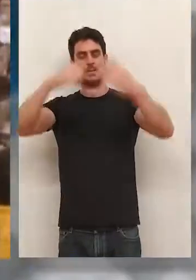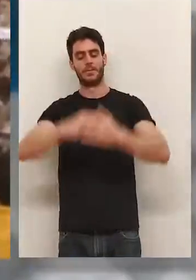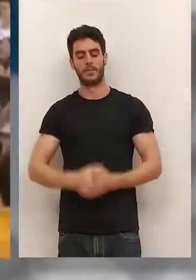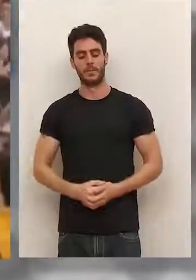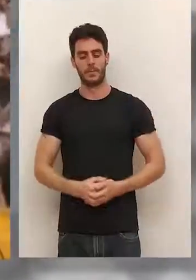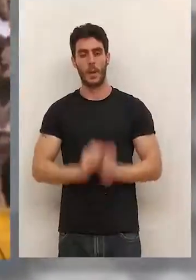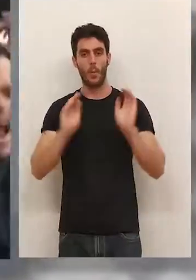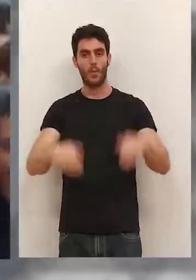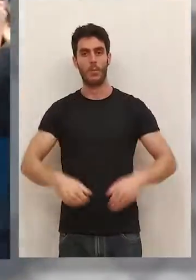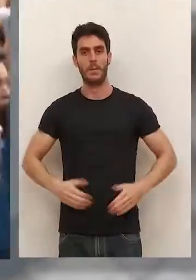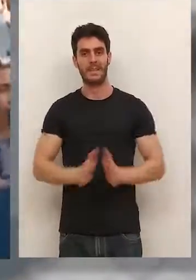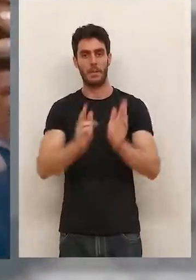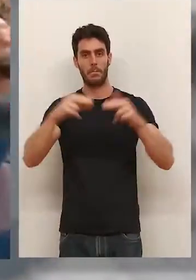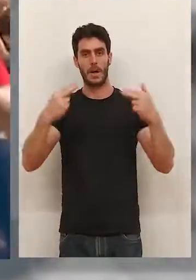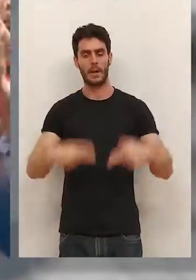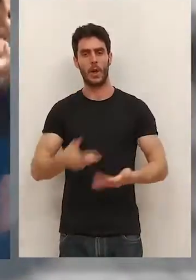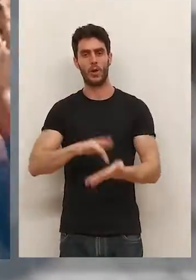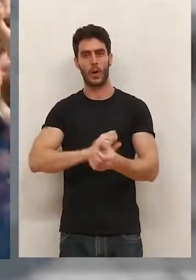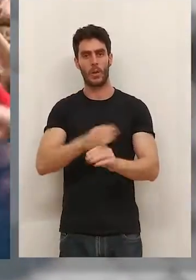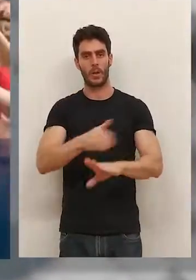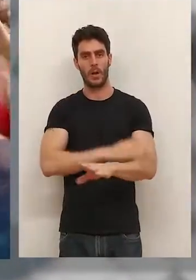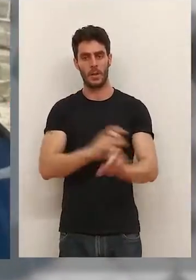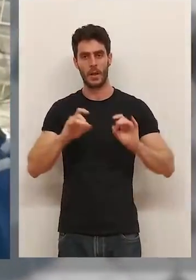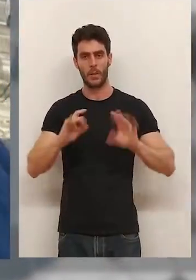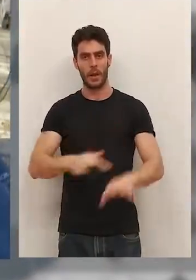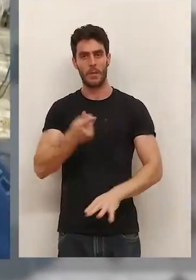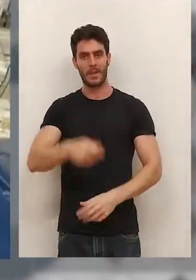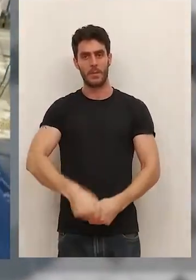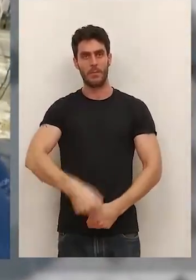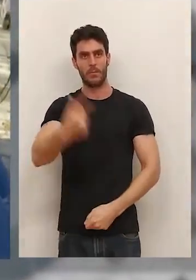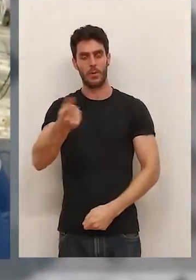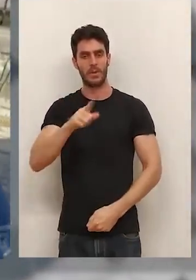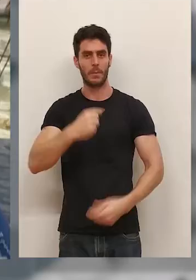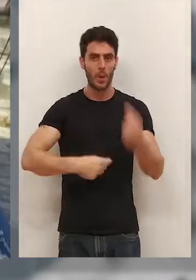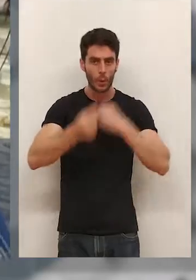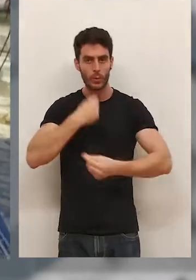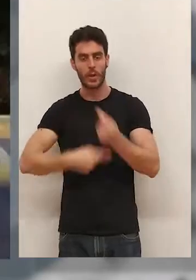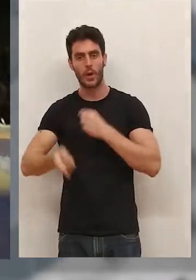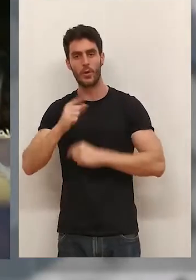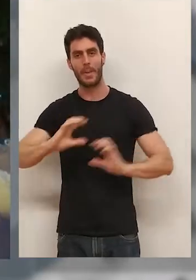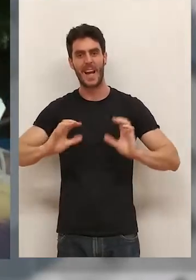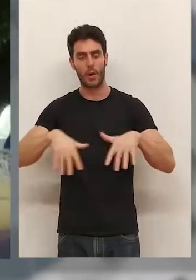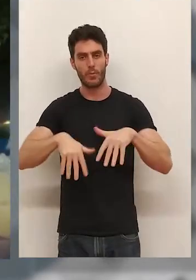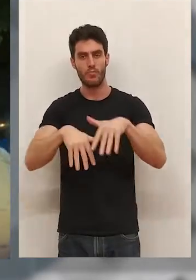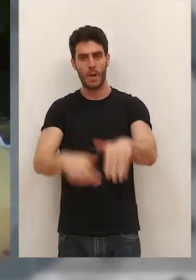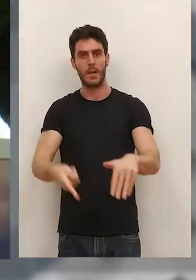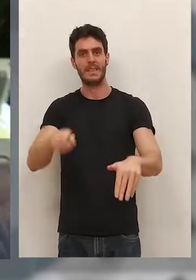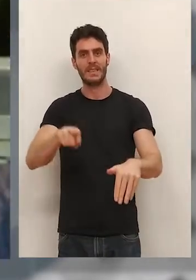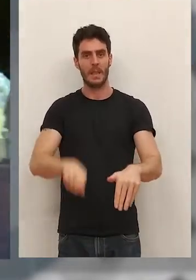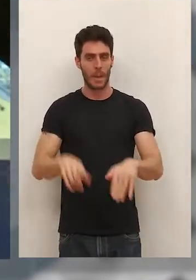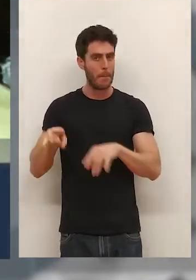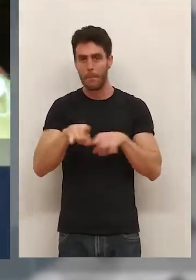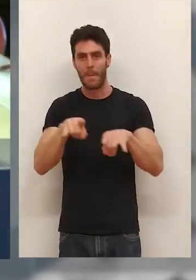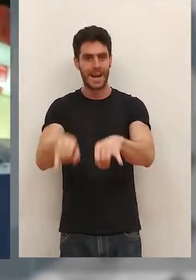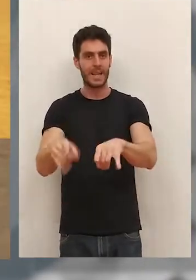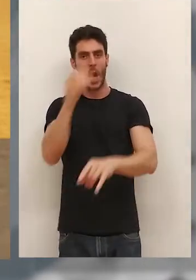Vuelve San Mateo como lo conocíamos antes de la pandemia. Además del cohete se retoman las degustaciones o el desfile de carrozas. No faltarán tampoco las vaquillas y